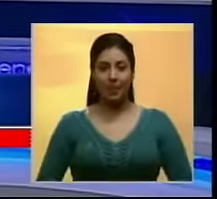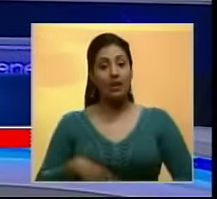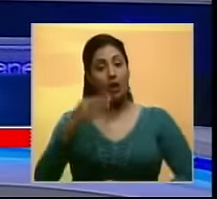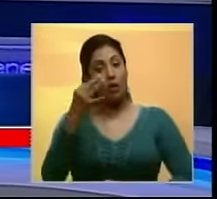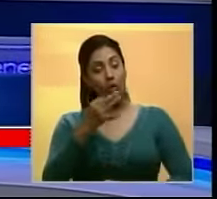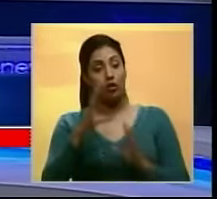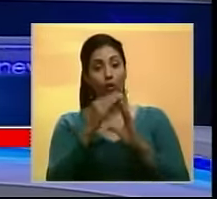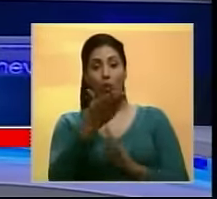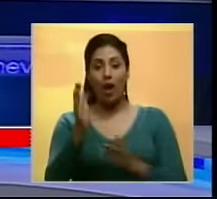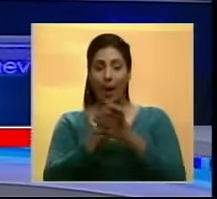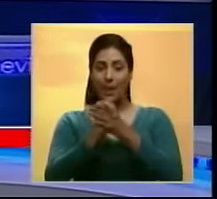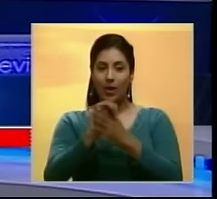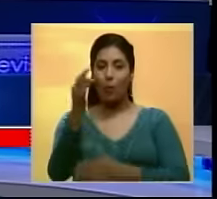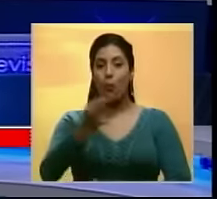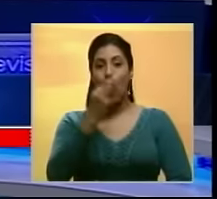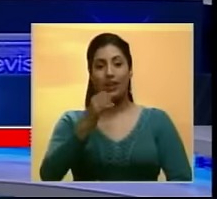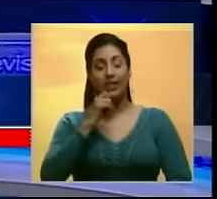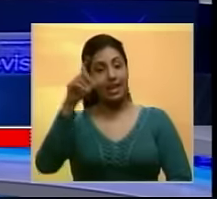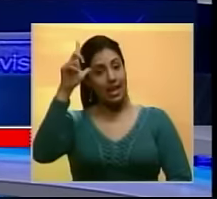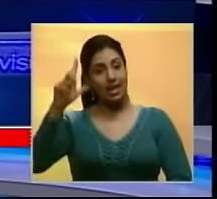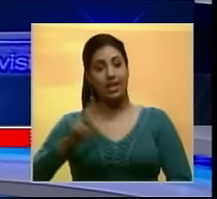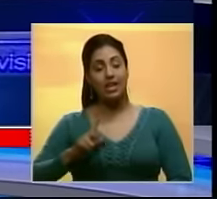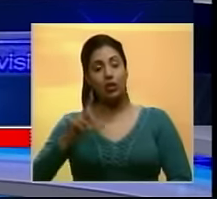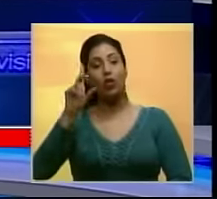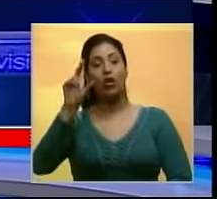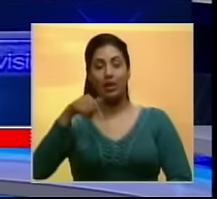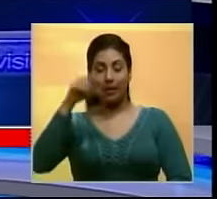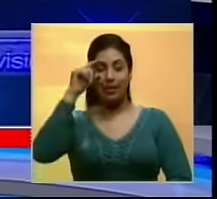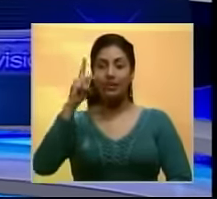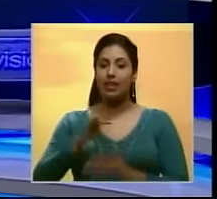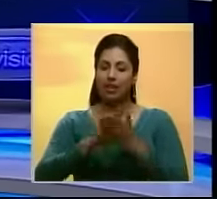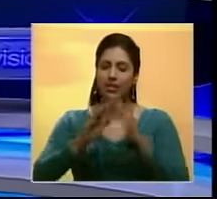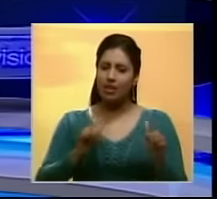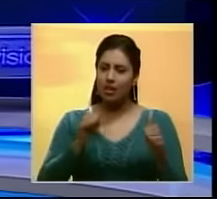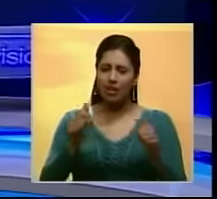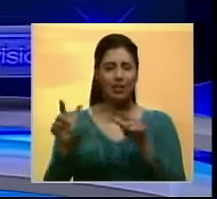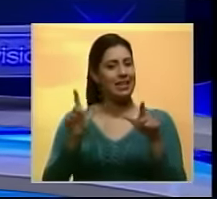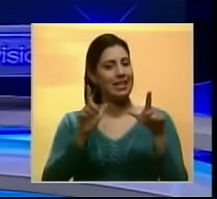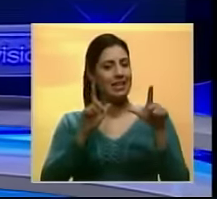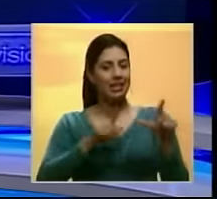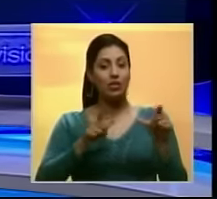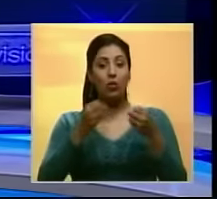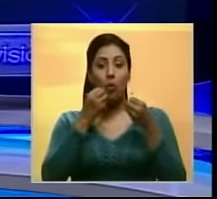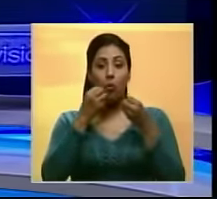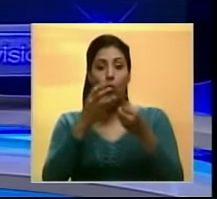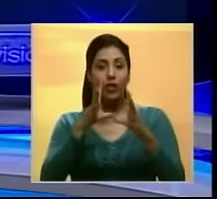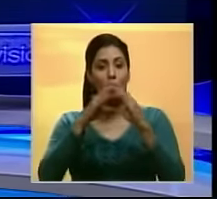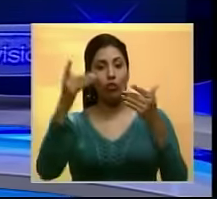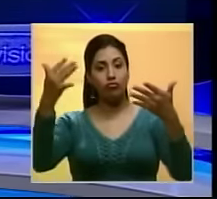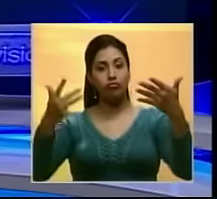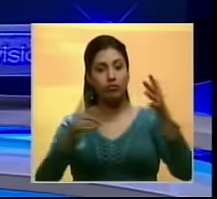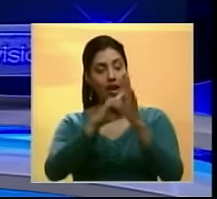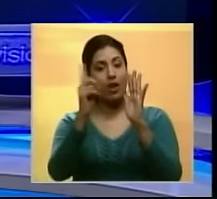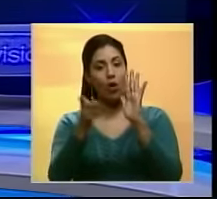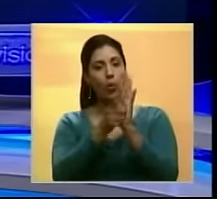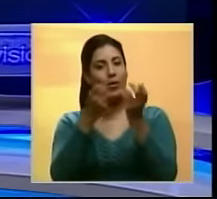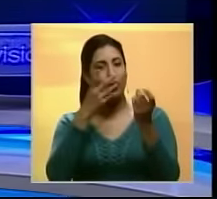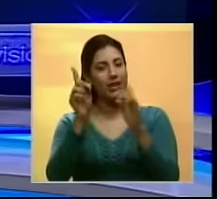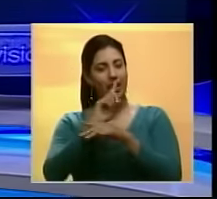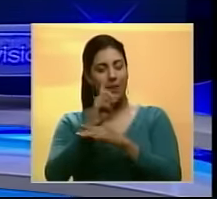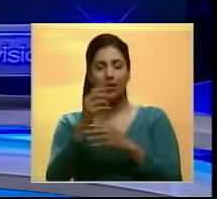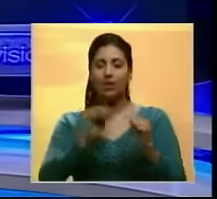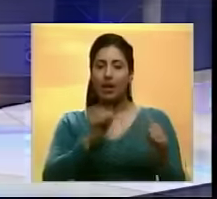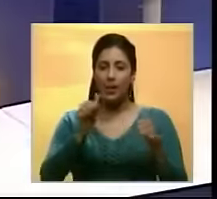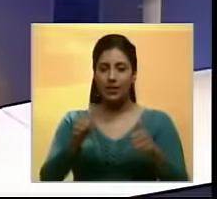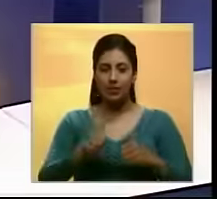¿Qué tal amigos? Tengan todos muy buenas tardes. Lirio Pérez Petit, quien les habla Néstor Brito Holanda. Estamos listos para comenzar con las informaciones y todos los detalles.